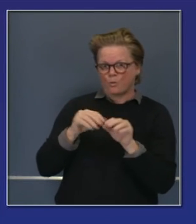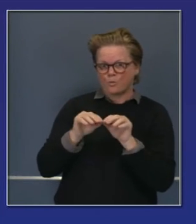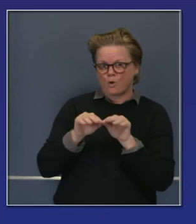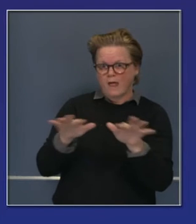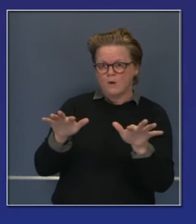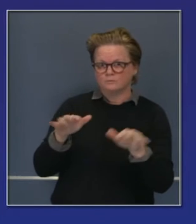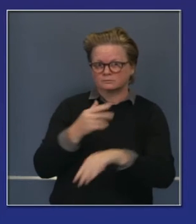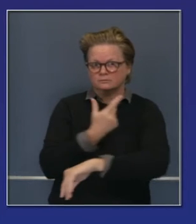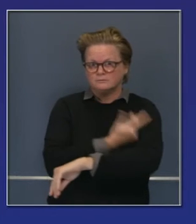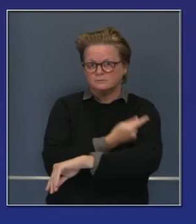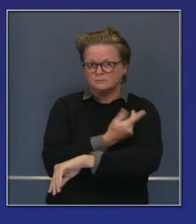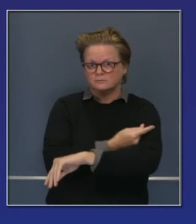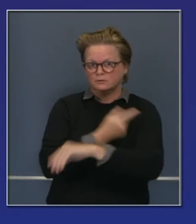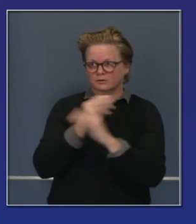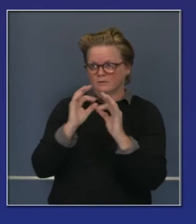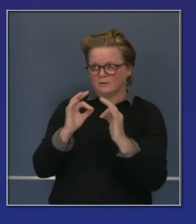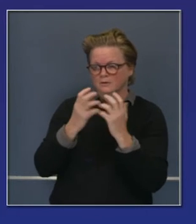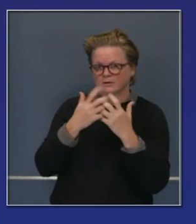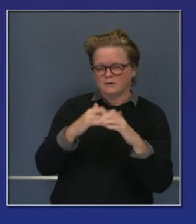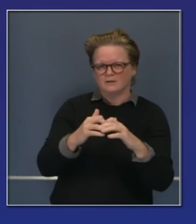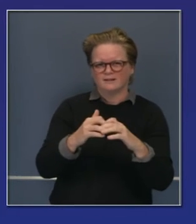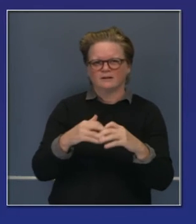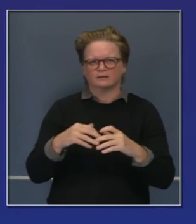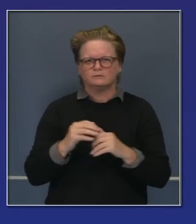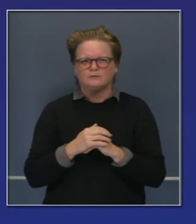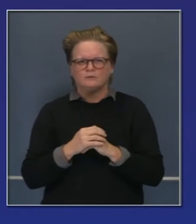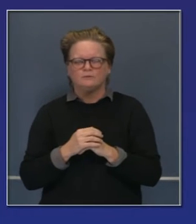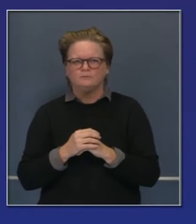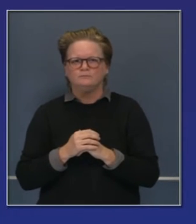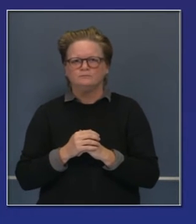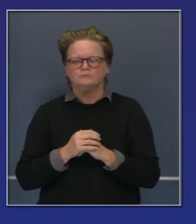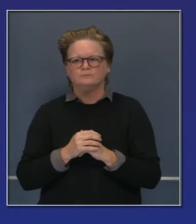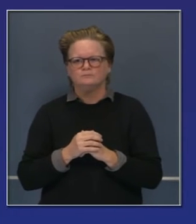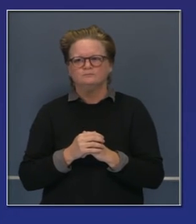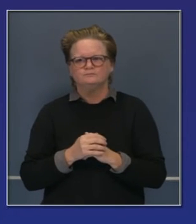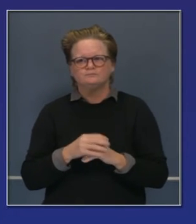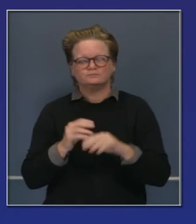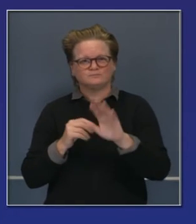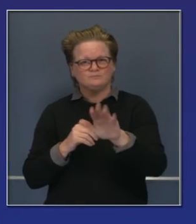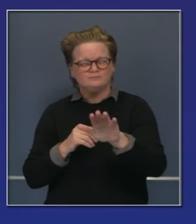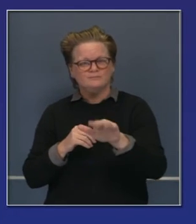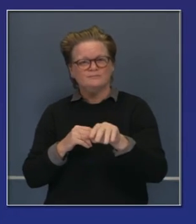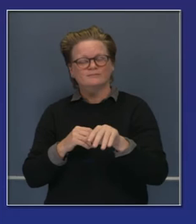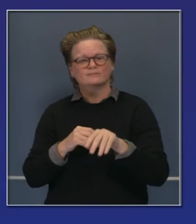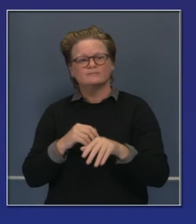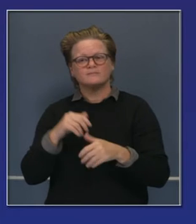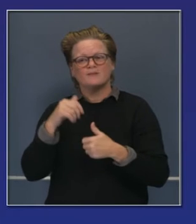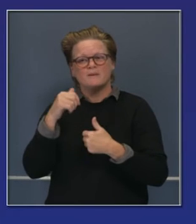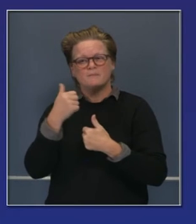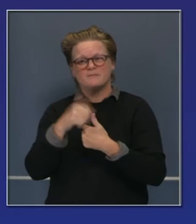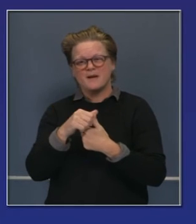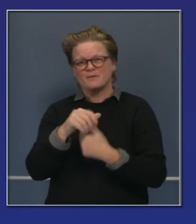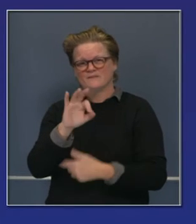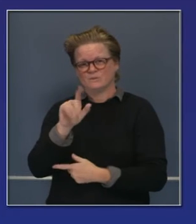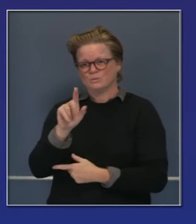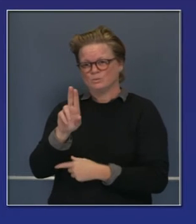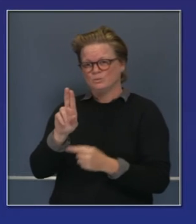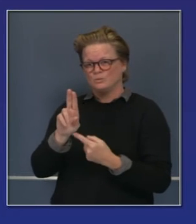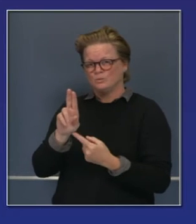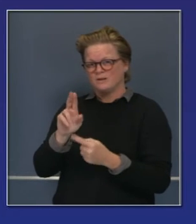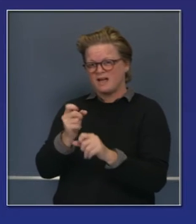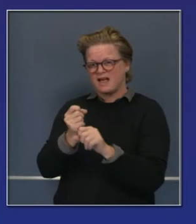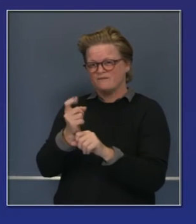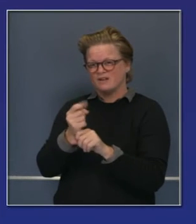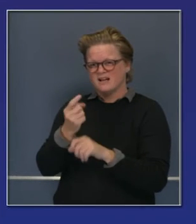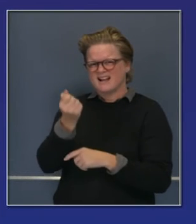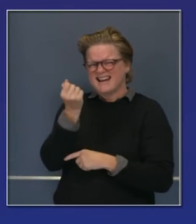aplicación. Pero tenemos este grupo bien redondeado. Hemos distribuido unas 19 millones de vacunas